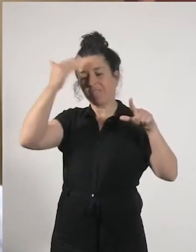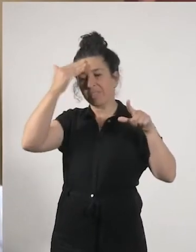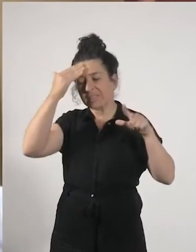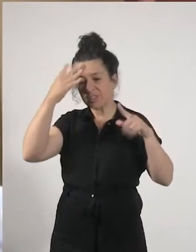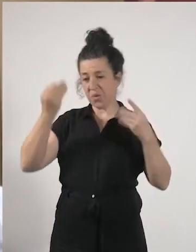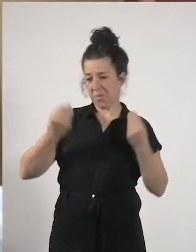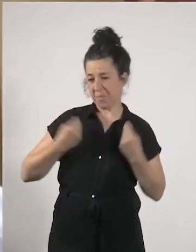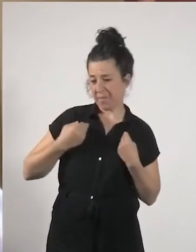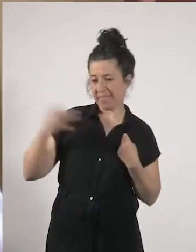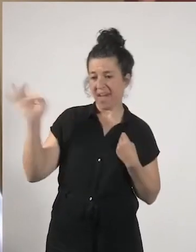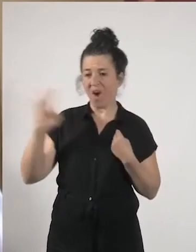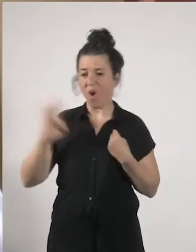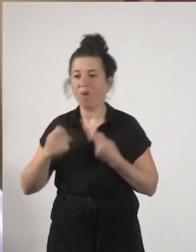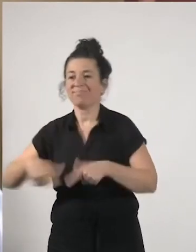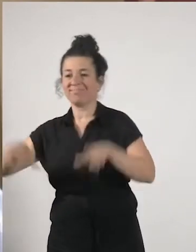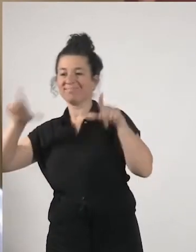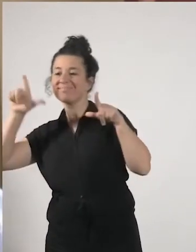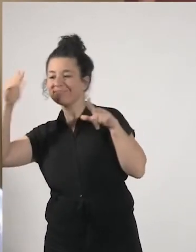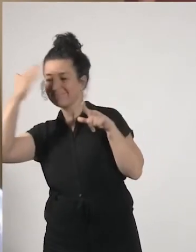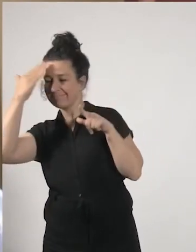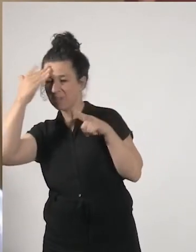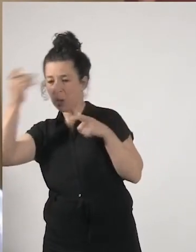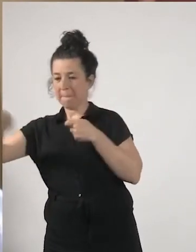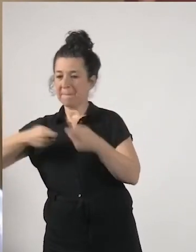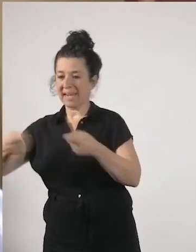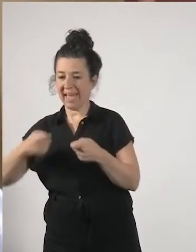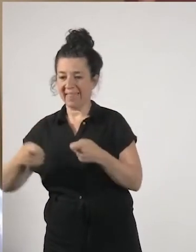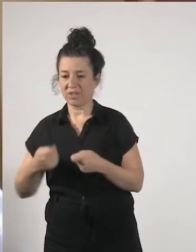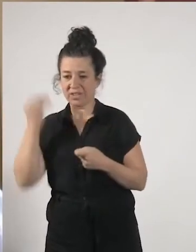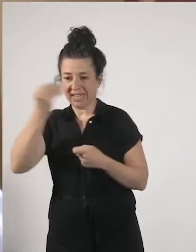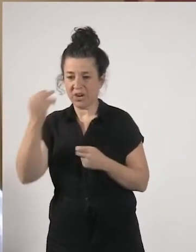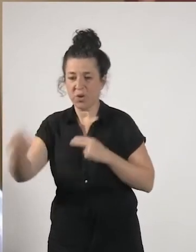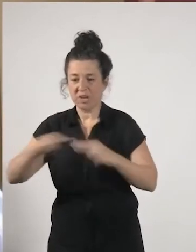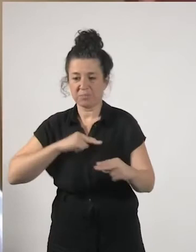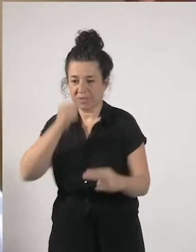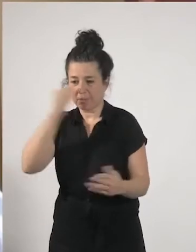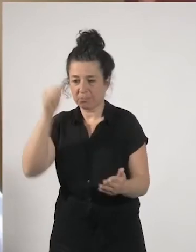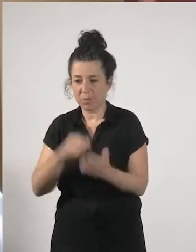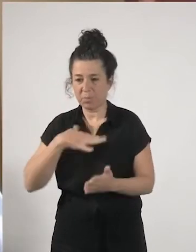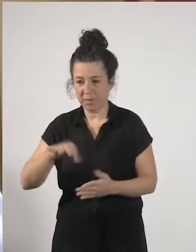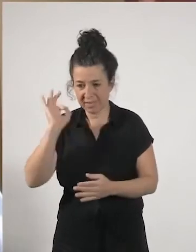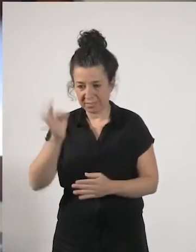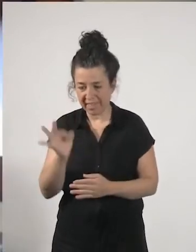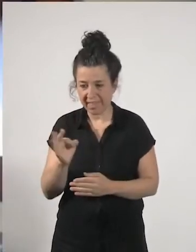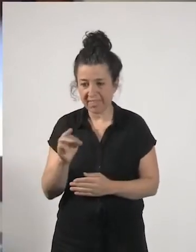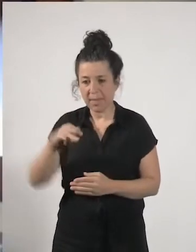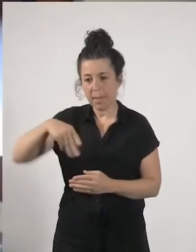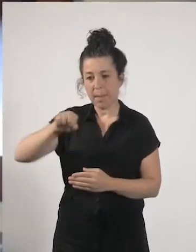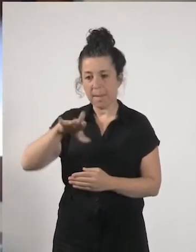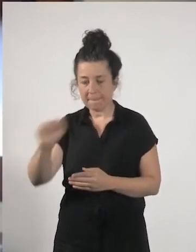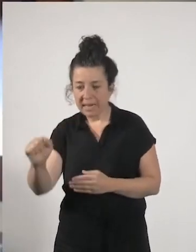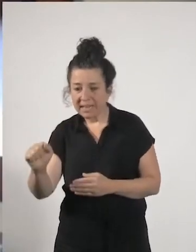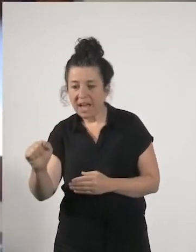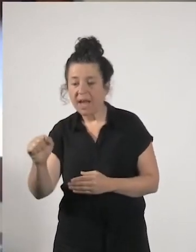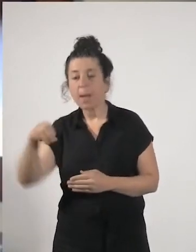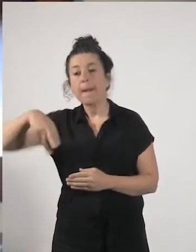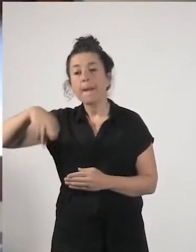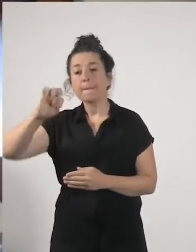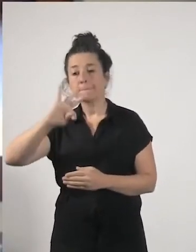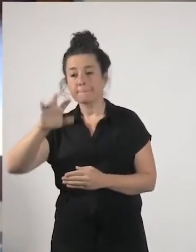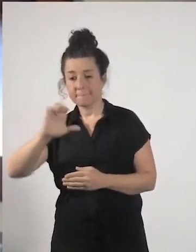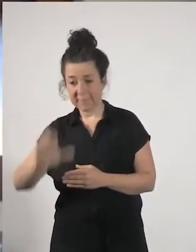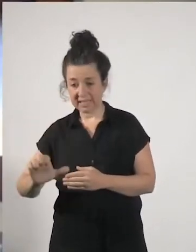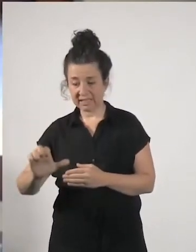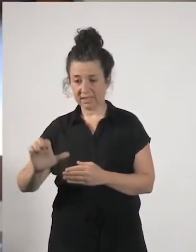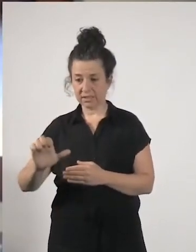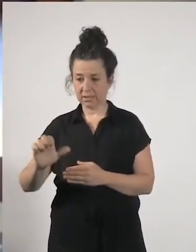en dos segundos me la podéis contestar ¿no? María Merche se está poniendo en el centro